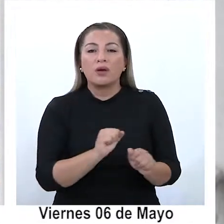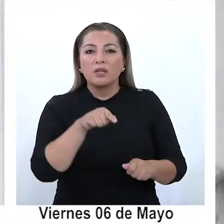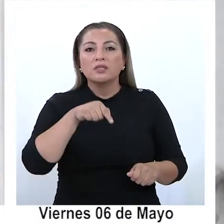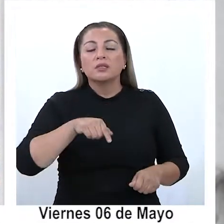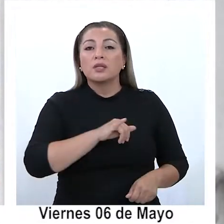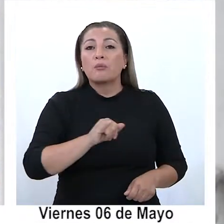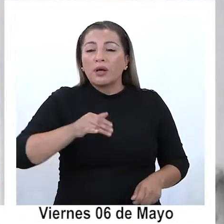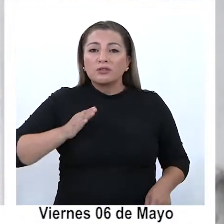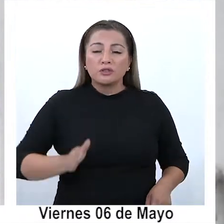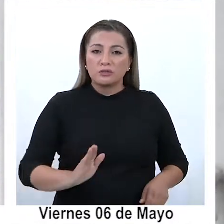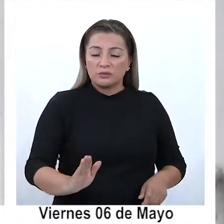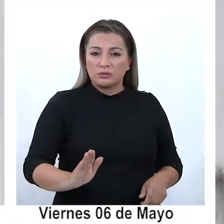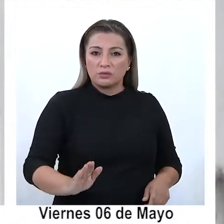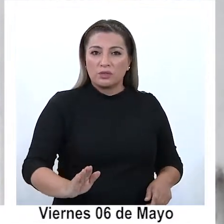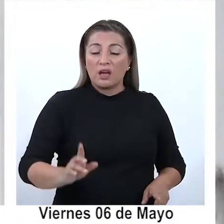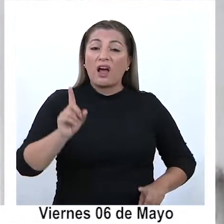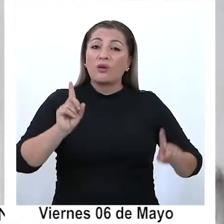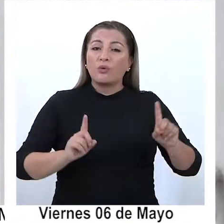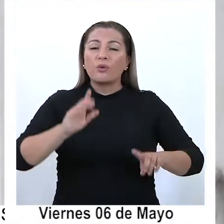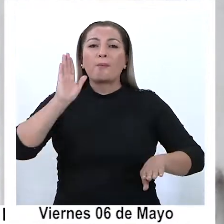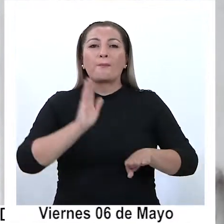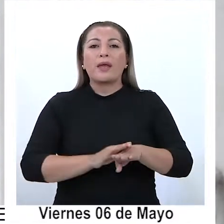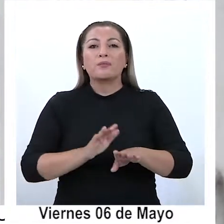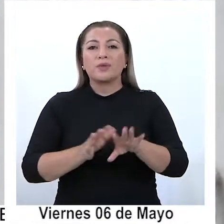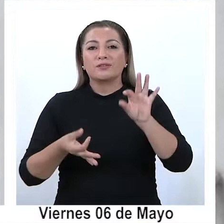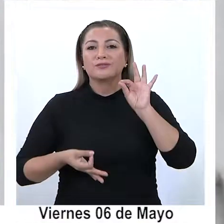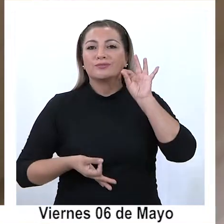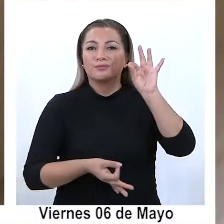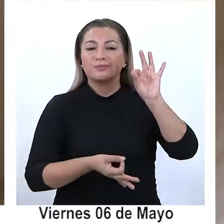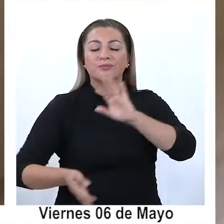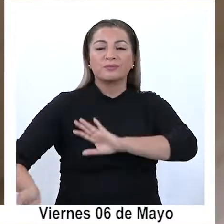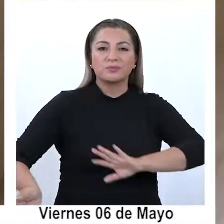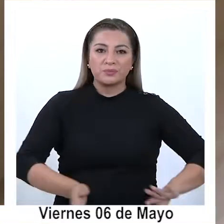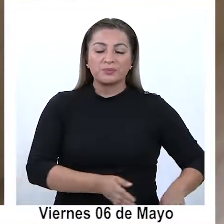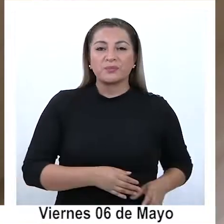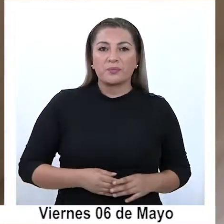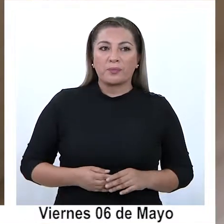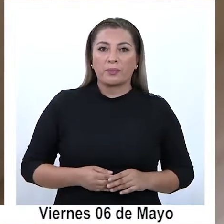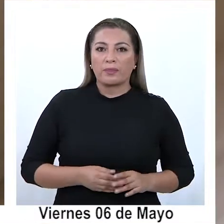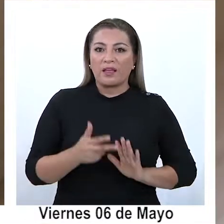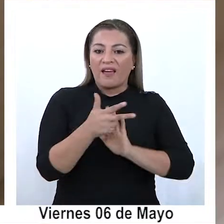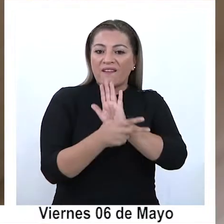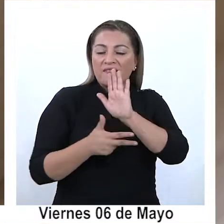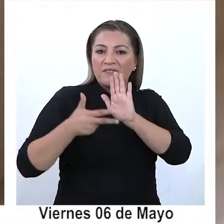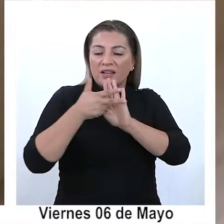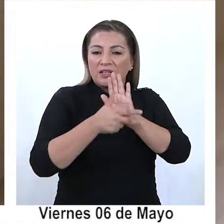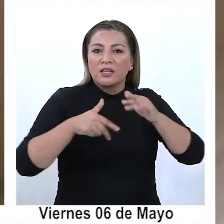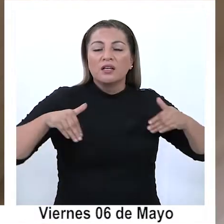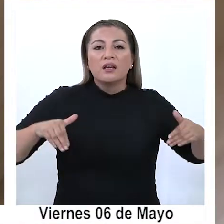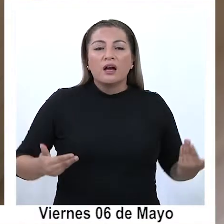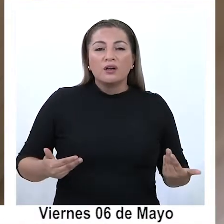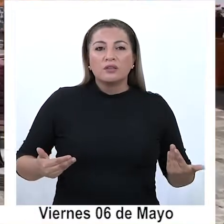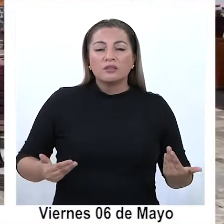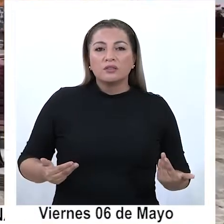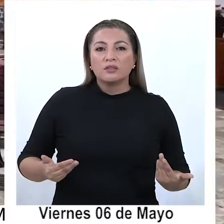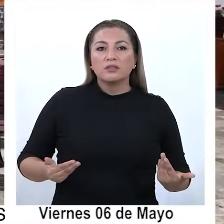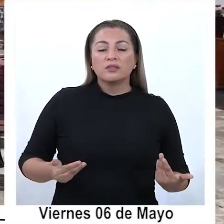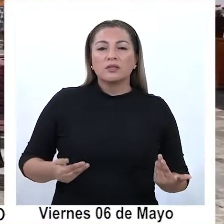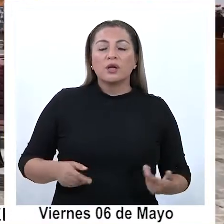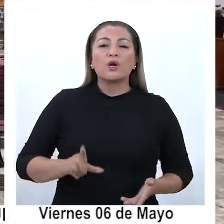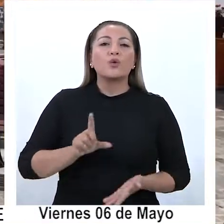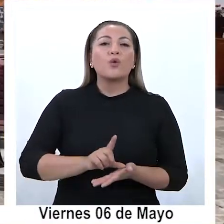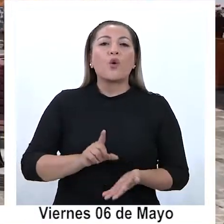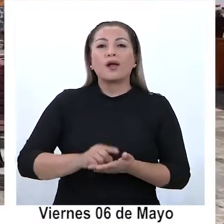pueden continuar en la medida que cuenten con las autorizaciones correspondientes. Baquedano tiene actualmente el rango de zona